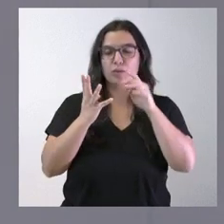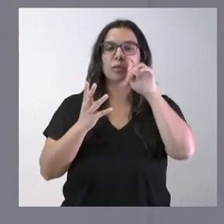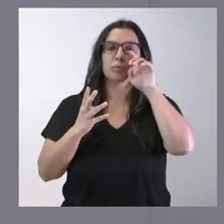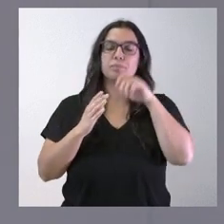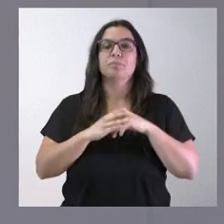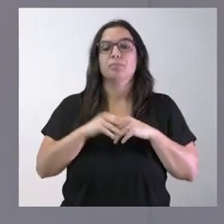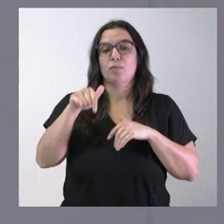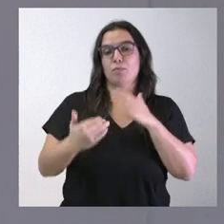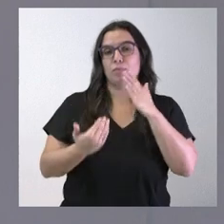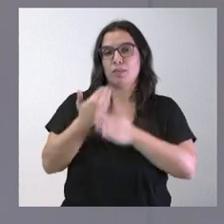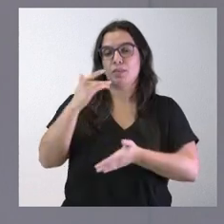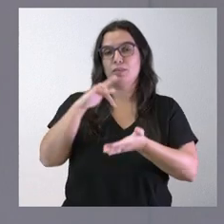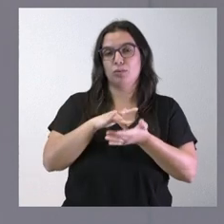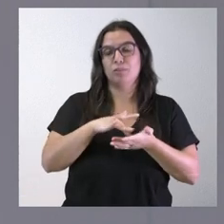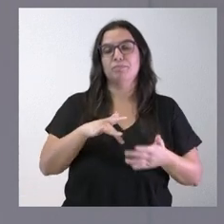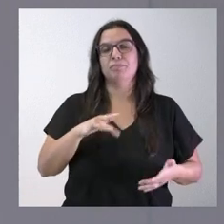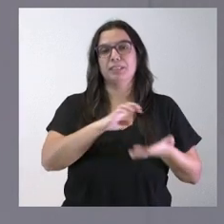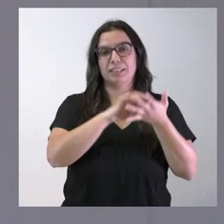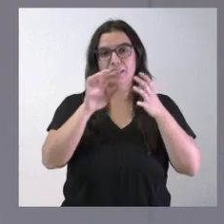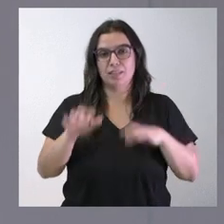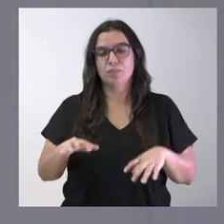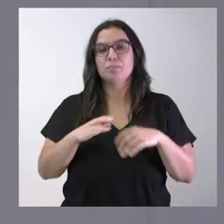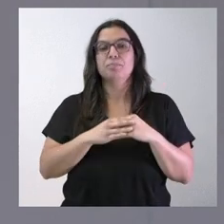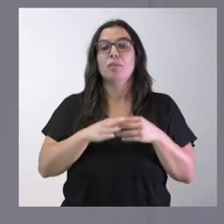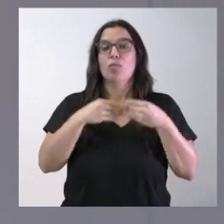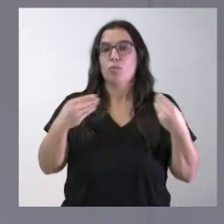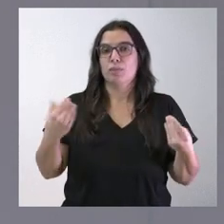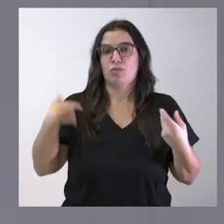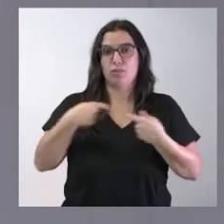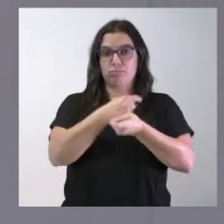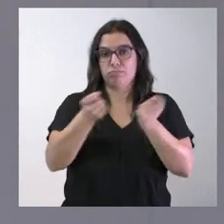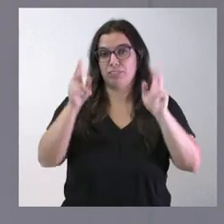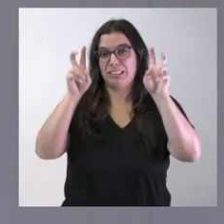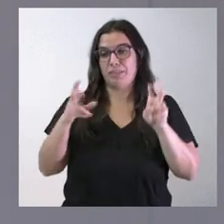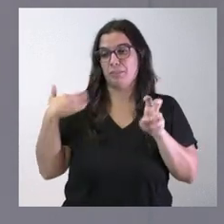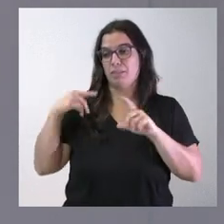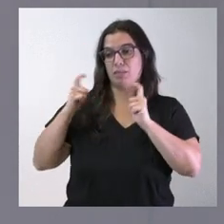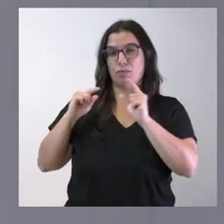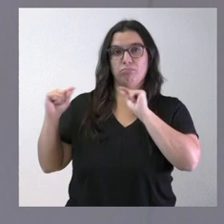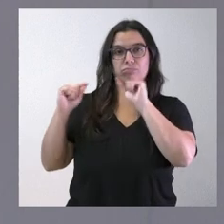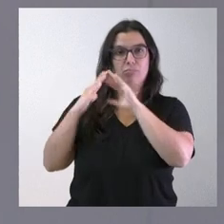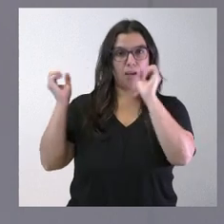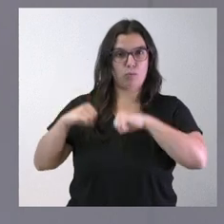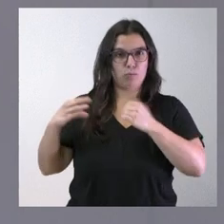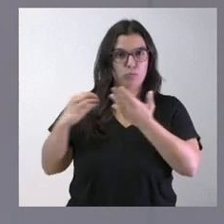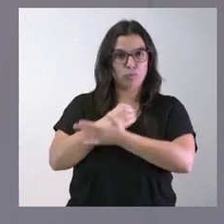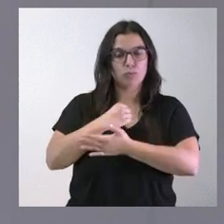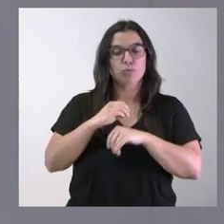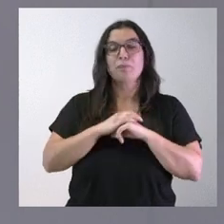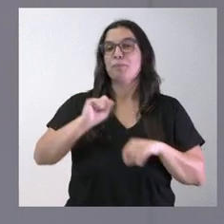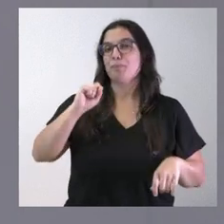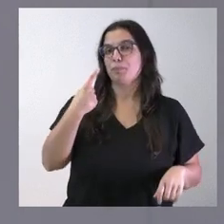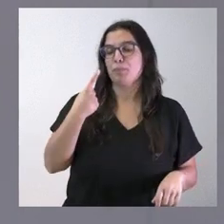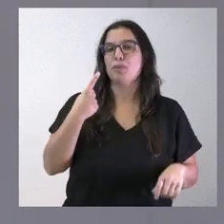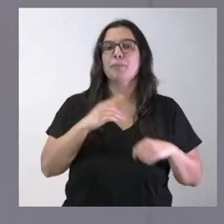que hemos celebrado esta mañana en Castilla y León. Tienen ustedes toda la documentación de los asuntos que hemos tratado, que hemos acordado. En primer lugar,